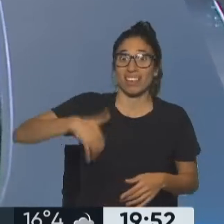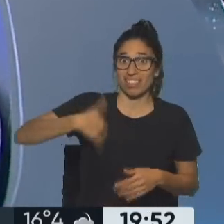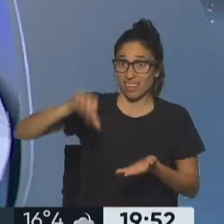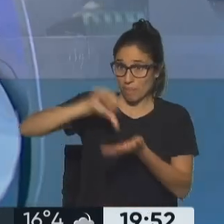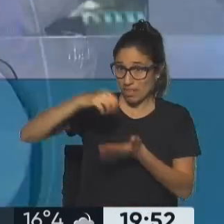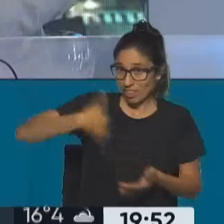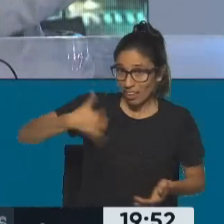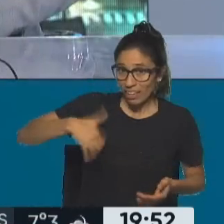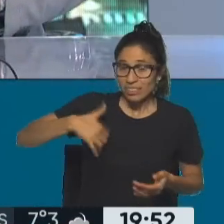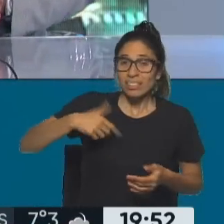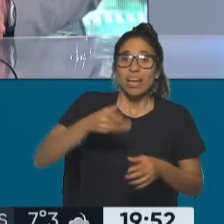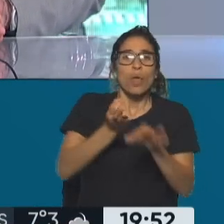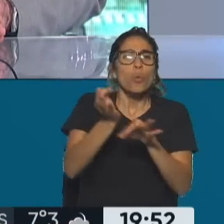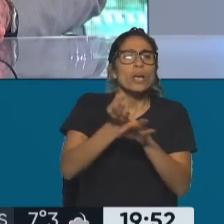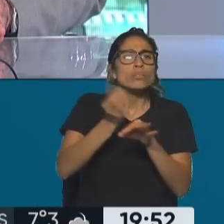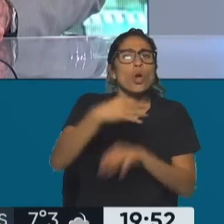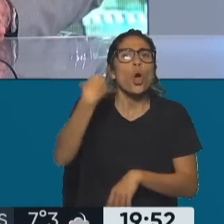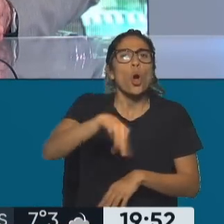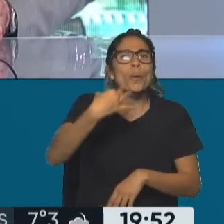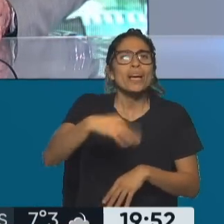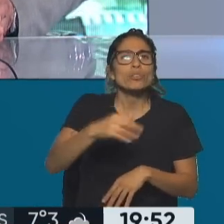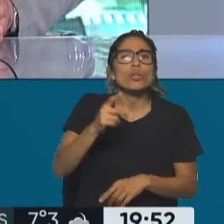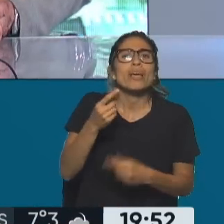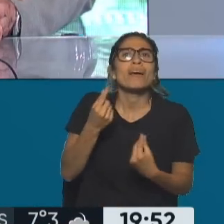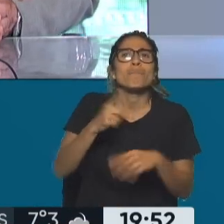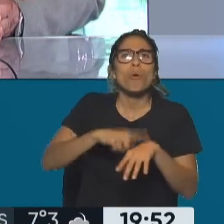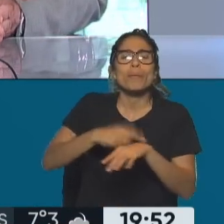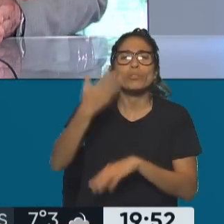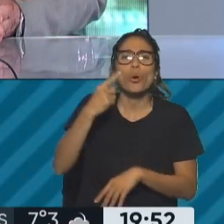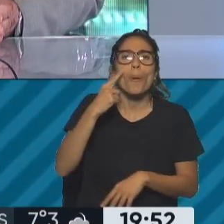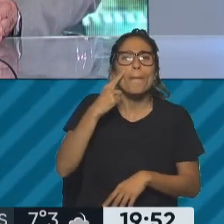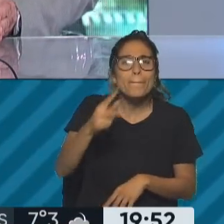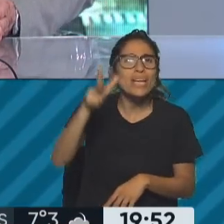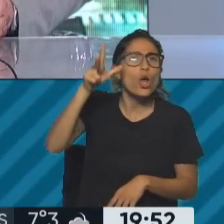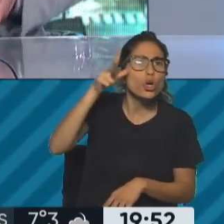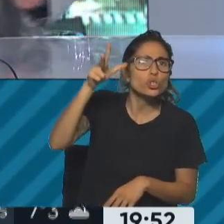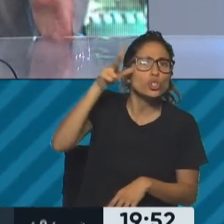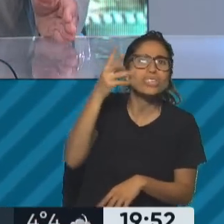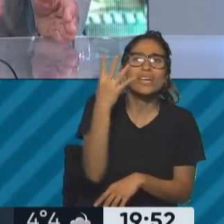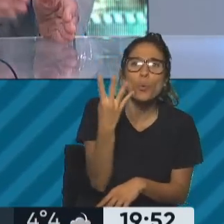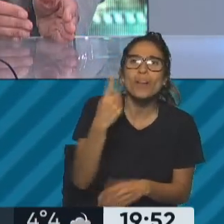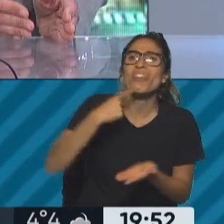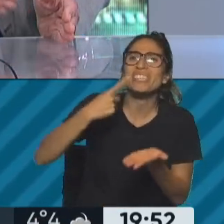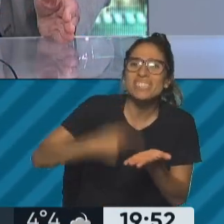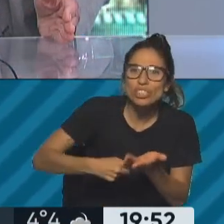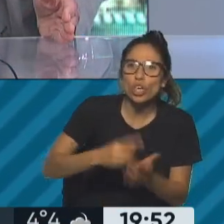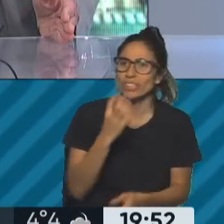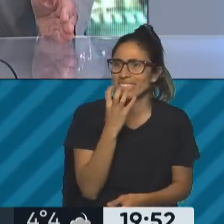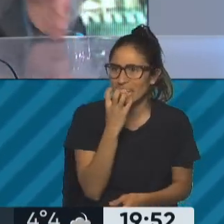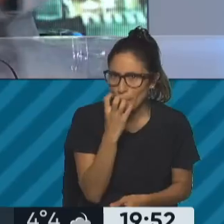discute, en el año 1884, él tendría que discutir con Sarmiento. Fue Sarmiento, fue Avellaneda, fue Alberti.